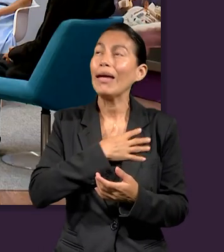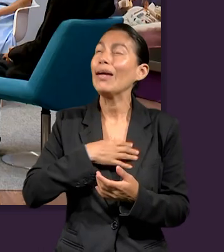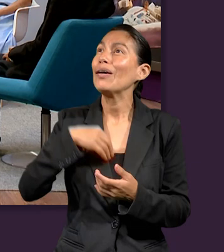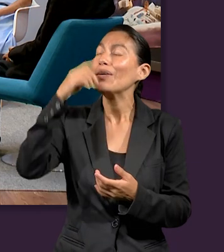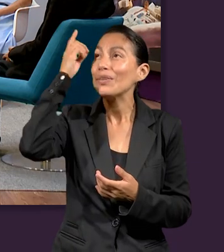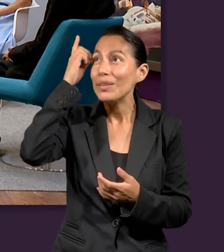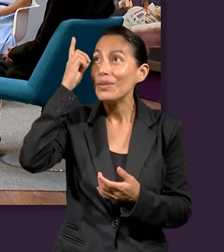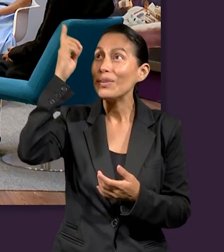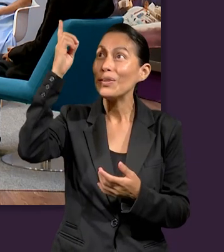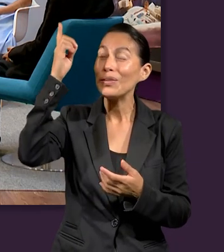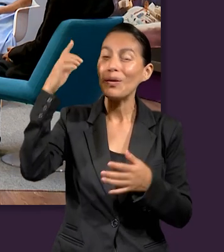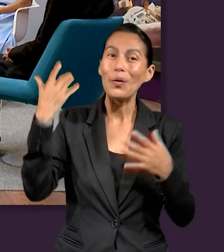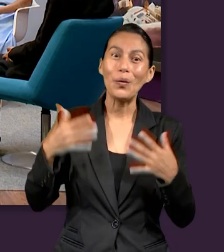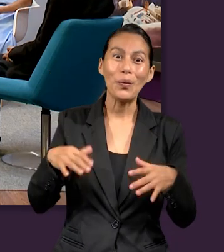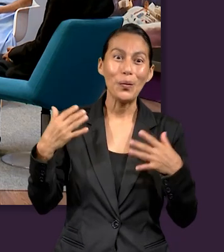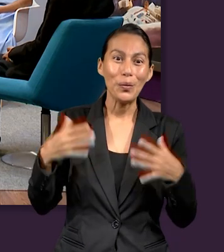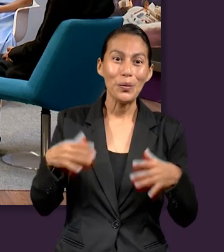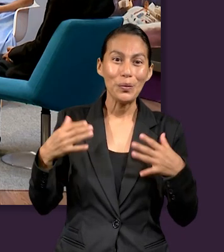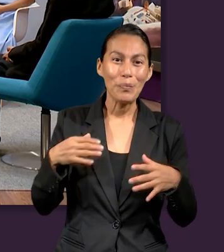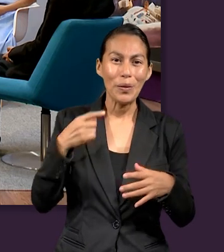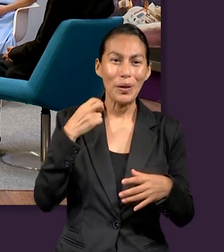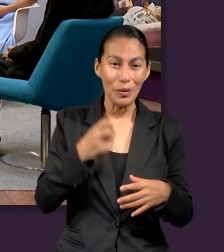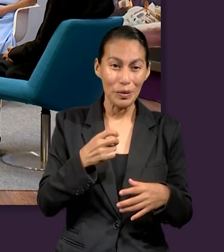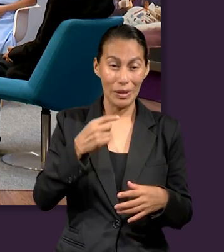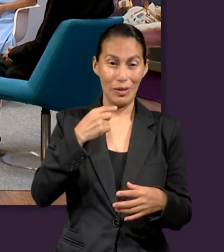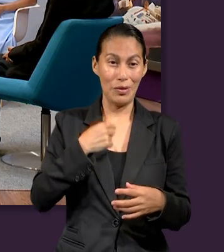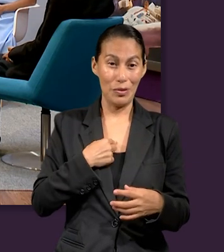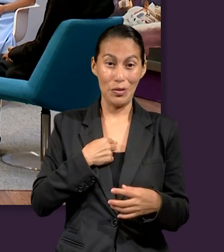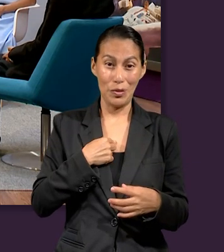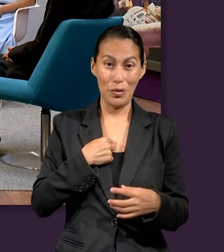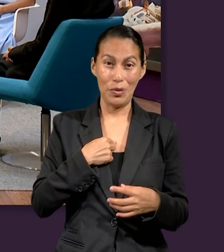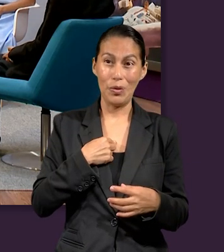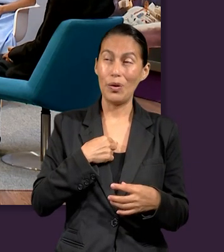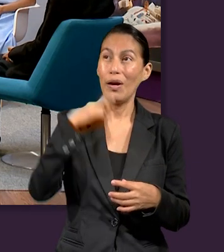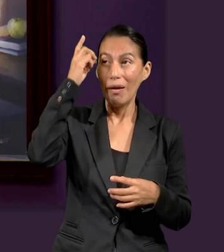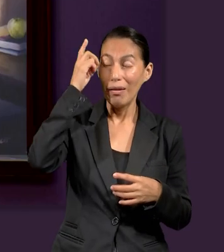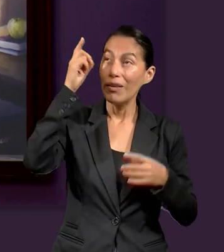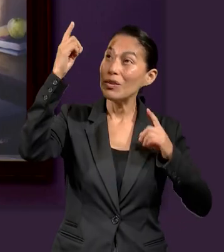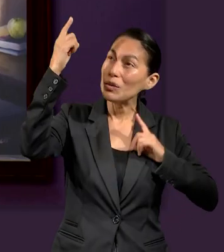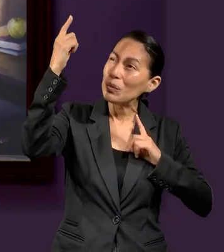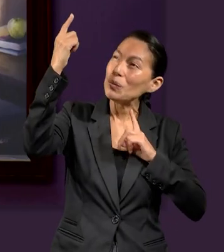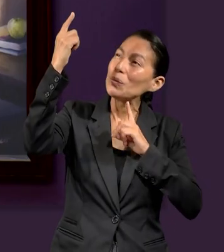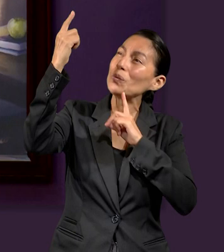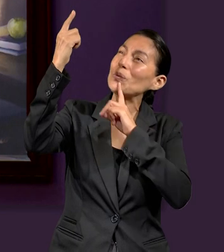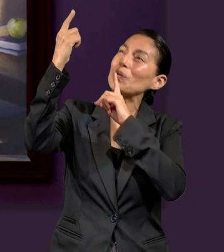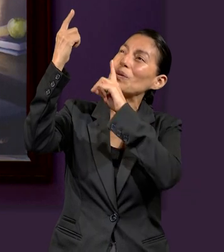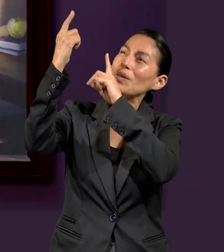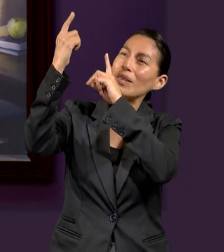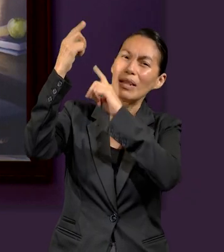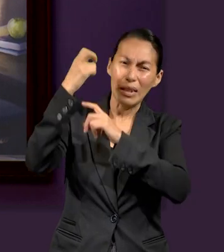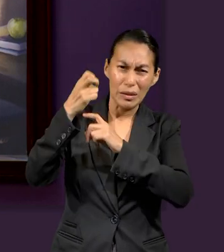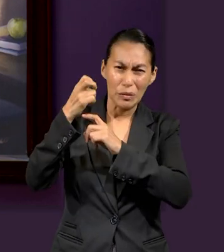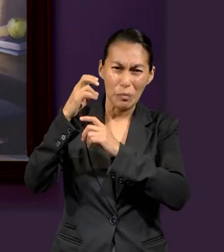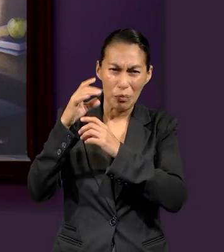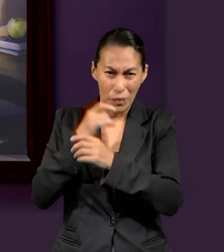Hijos de Dios. Entonces, si yo voy a ser llevado ante su presencia, ¿les da miedo eso?